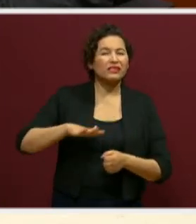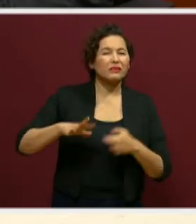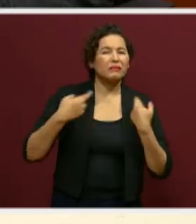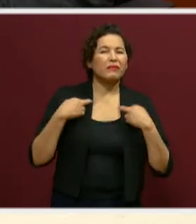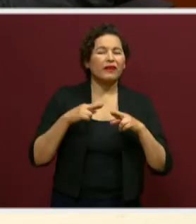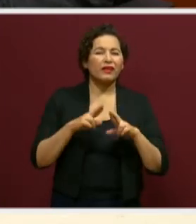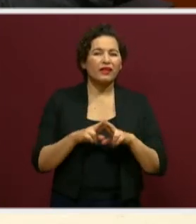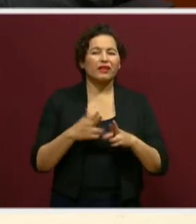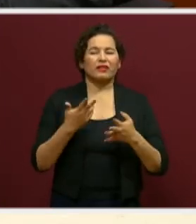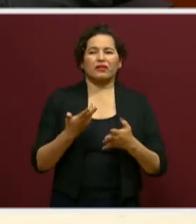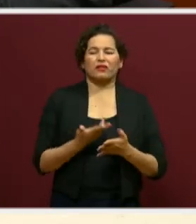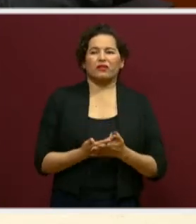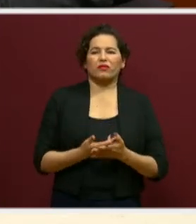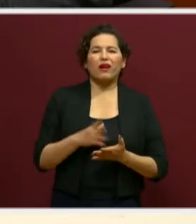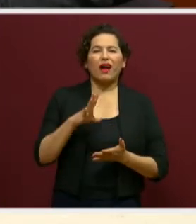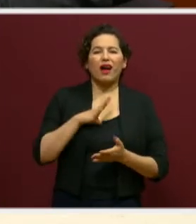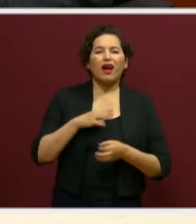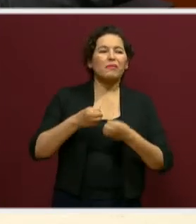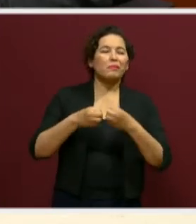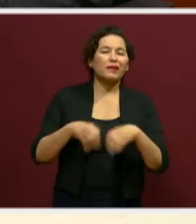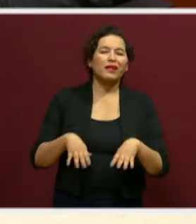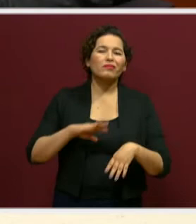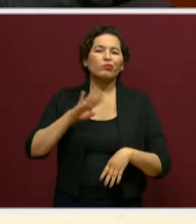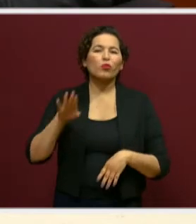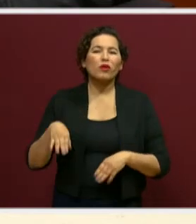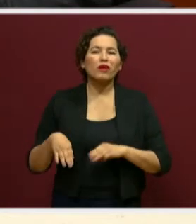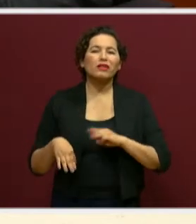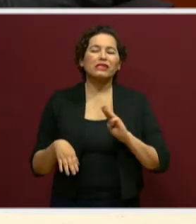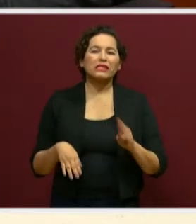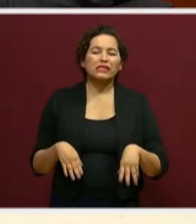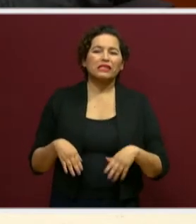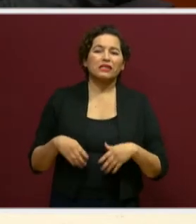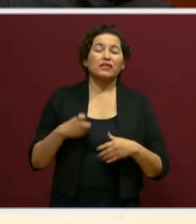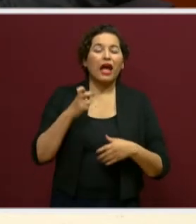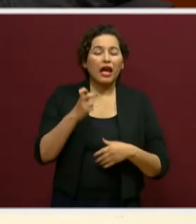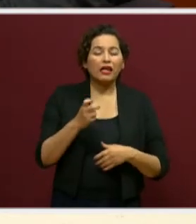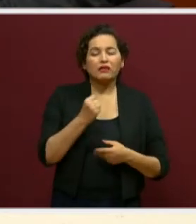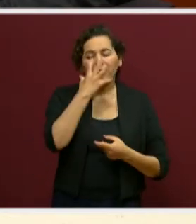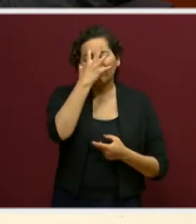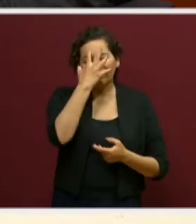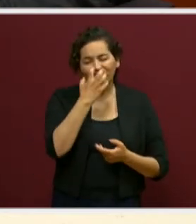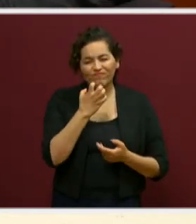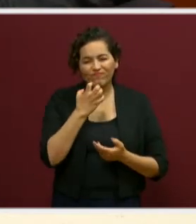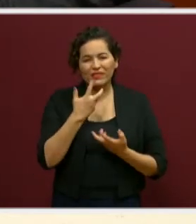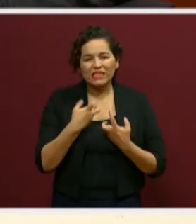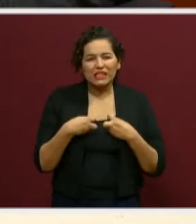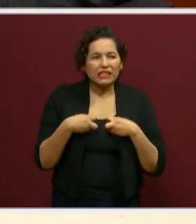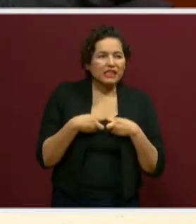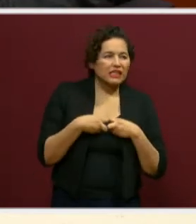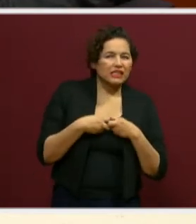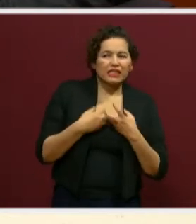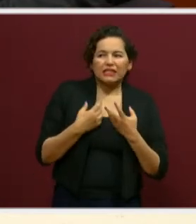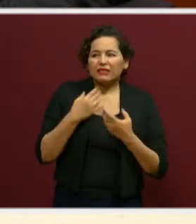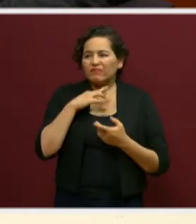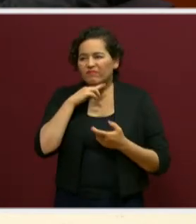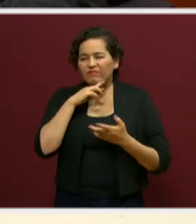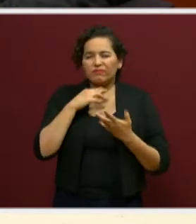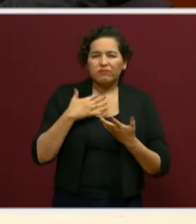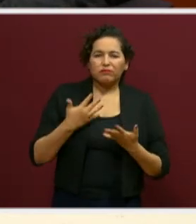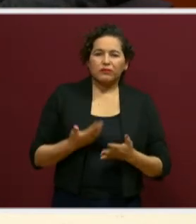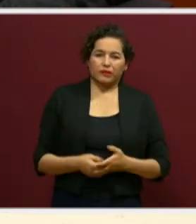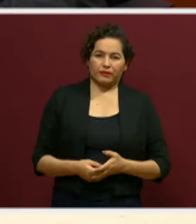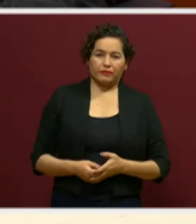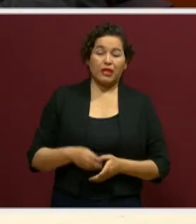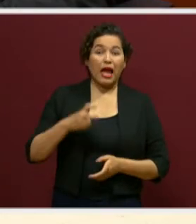estudiantes, creo que genera tristeza y ansiedad. Esas son las circunstancias que se han ido atendiendo también en los